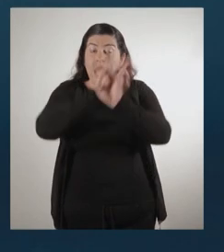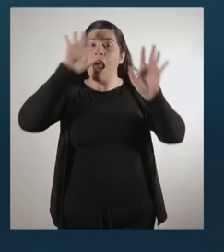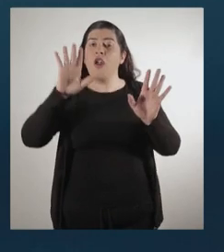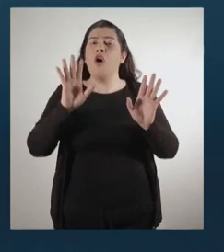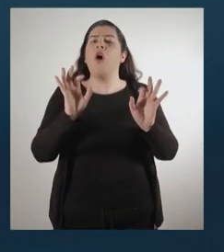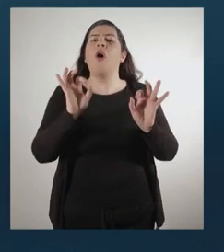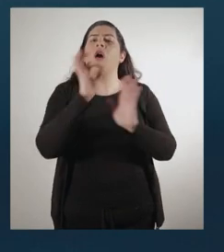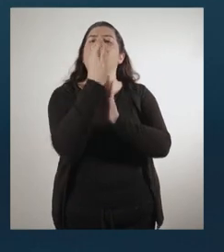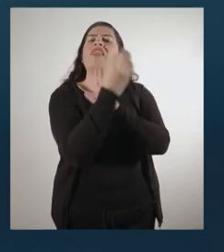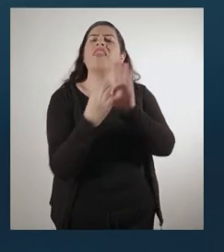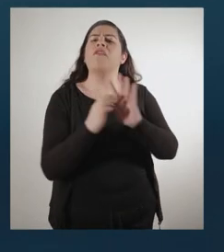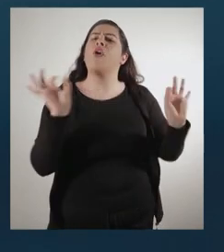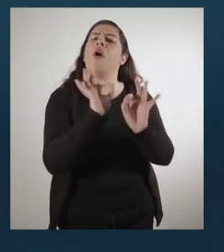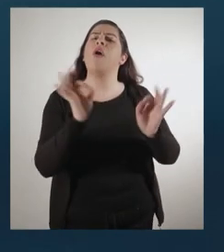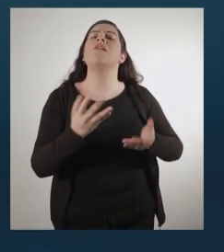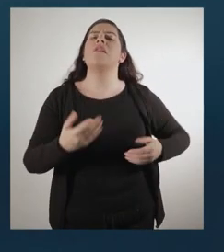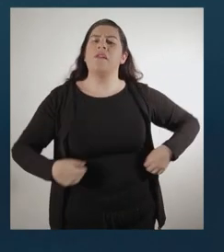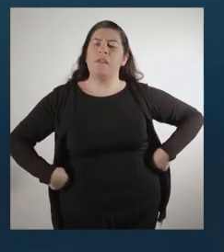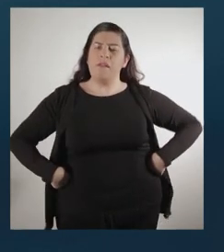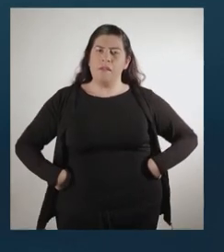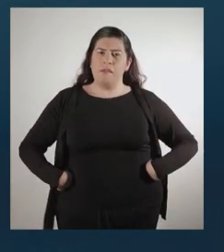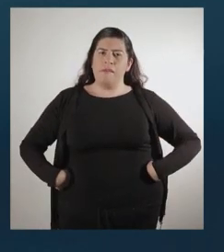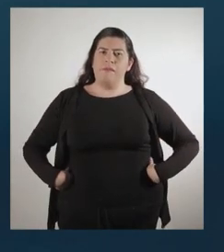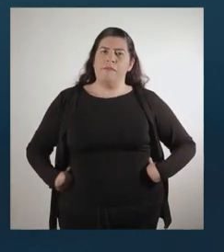No sé, ¿les quedó claro? ¿O les hago un dibujito?